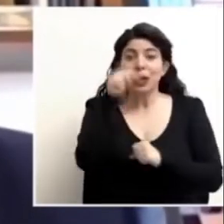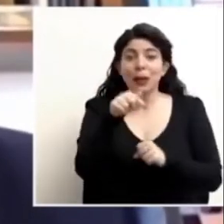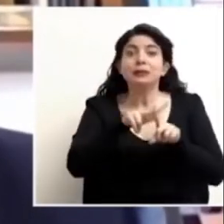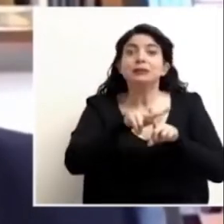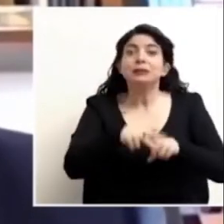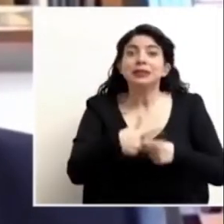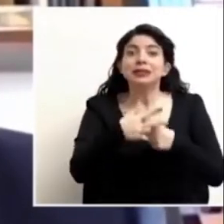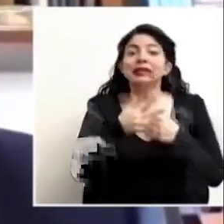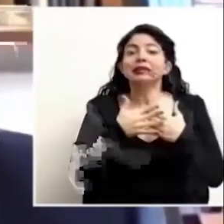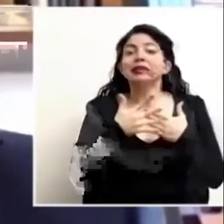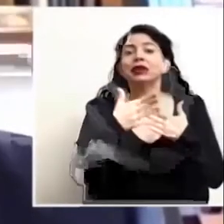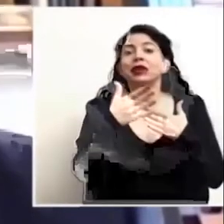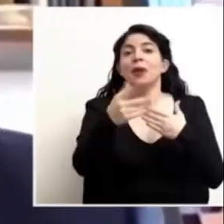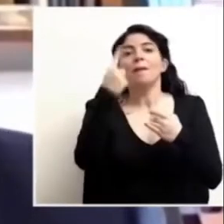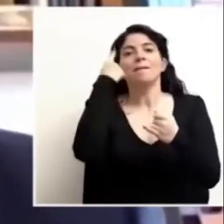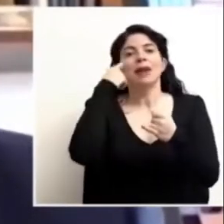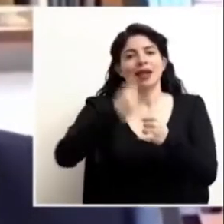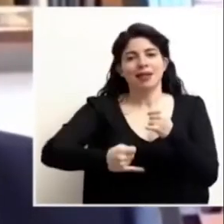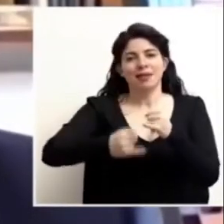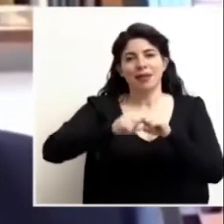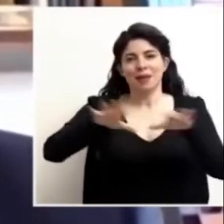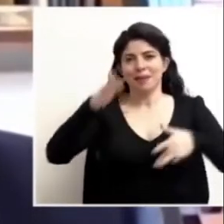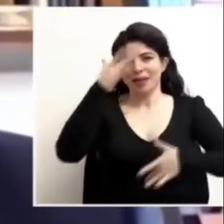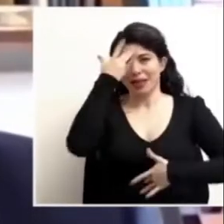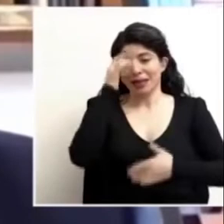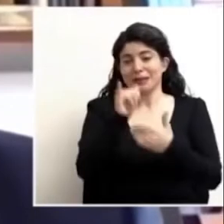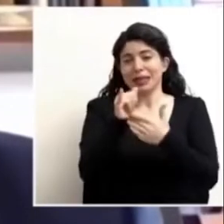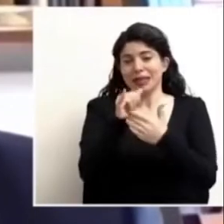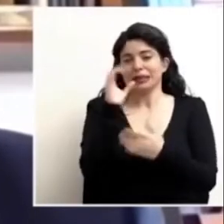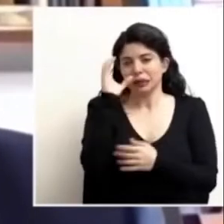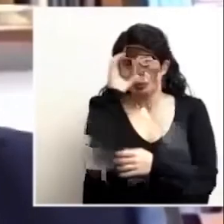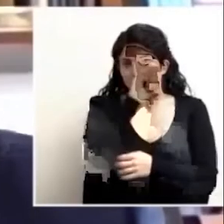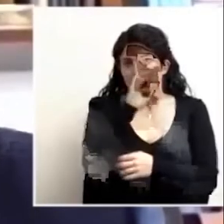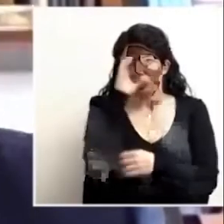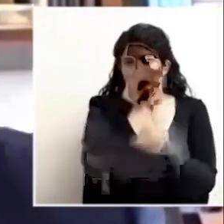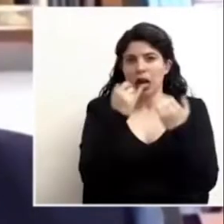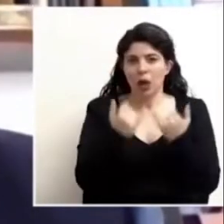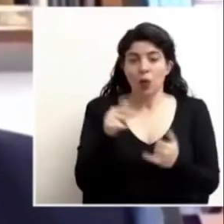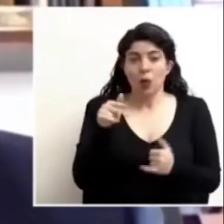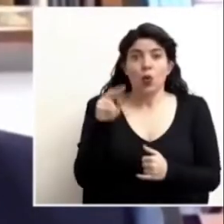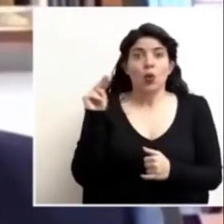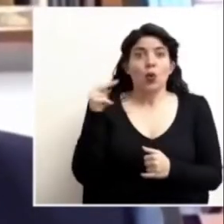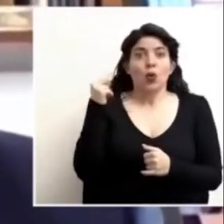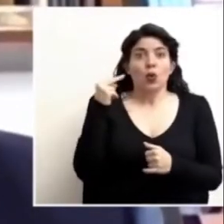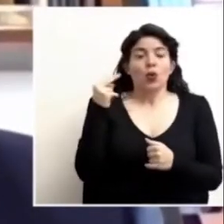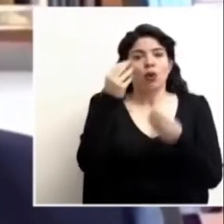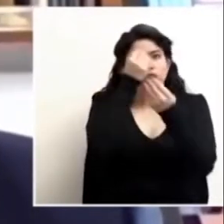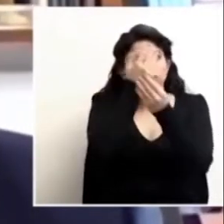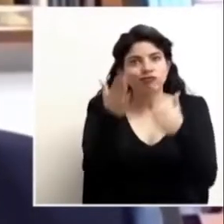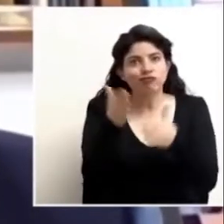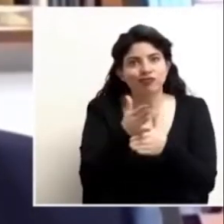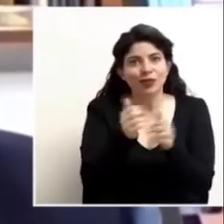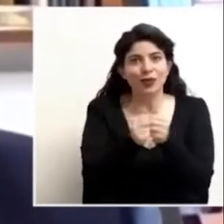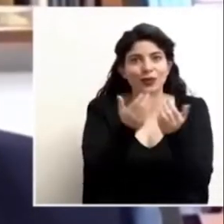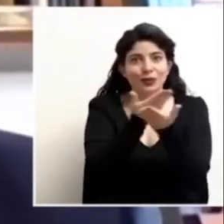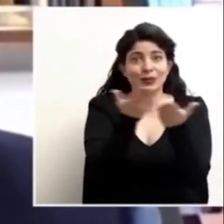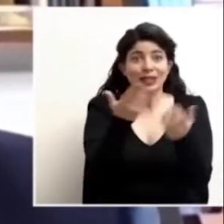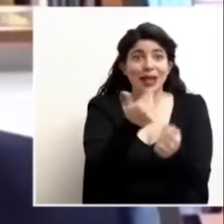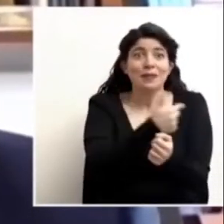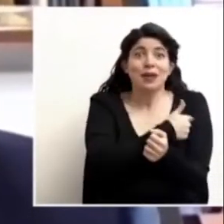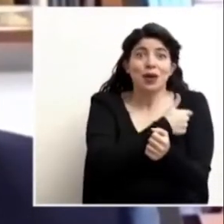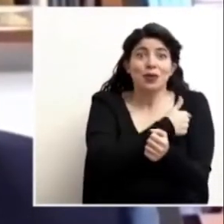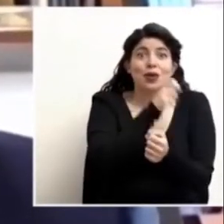del fin de esta pandemia. Y eso es lo que buscamos hacer. Esa la noticia que compartimos con ustedes. La vacuna que Costa Rica